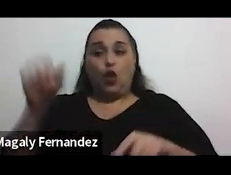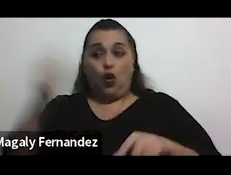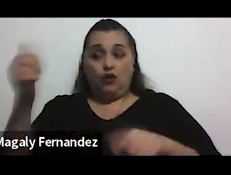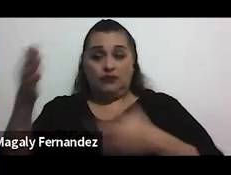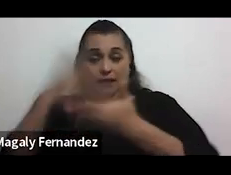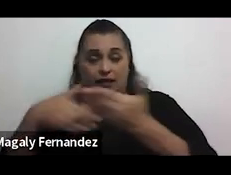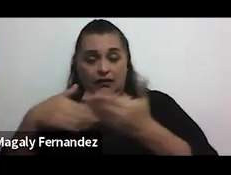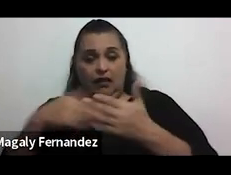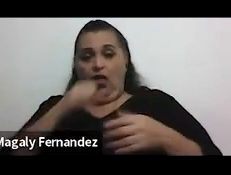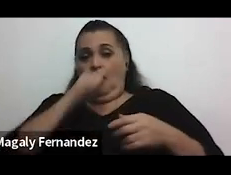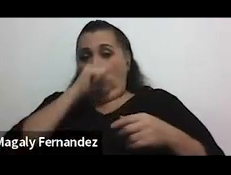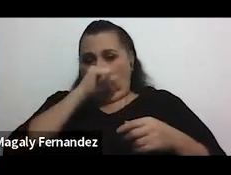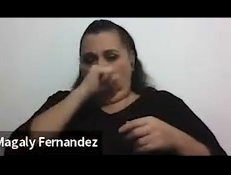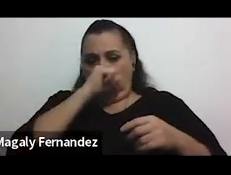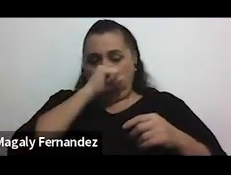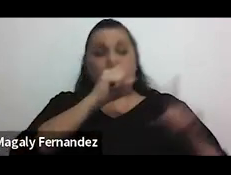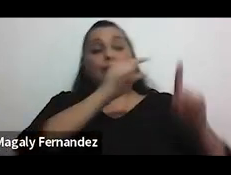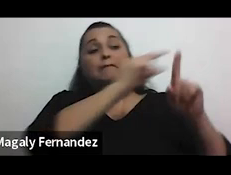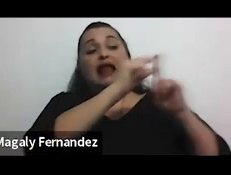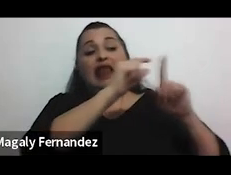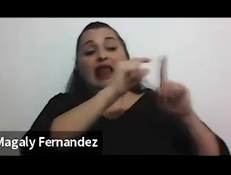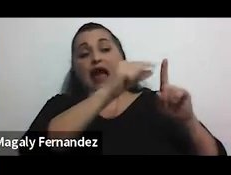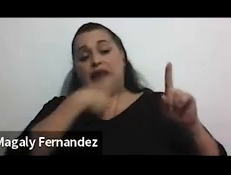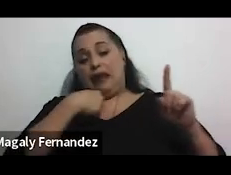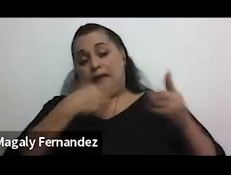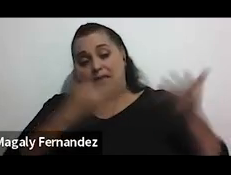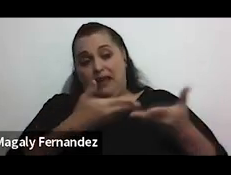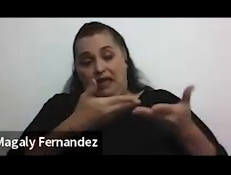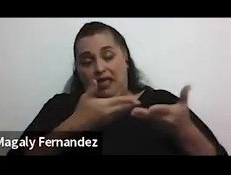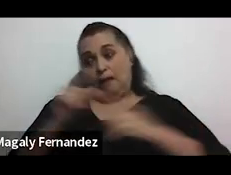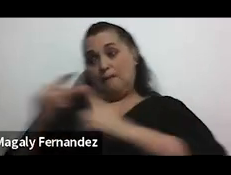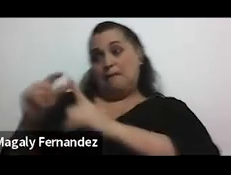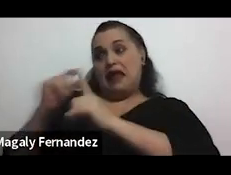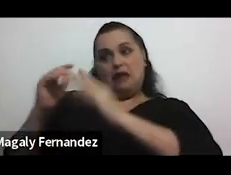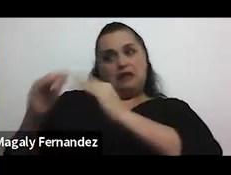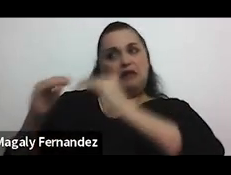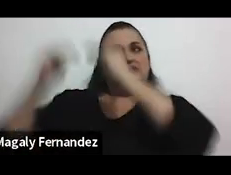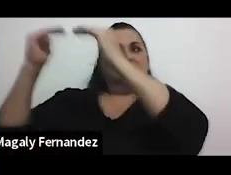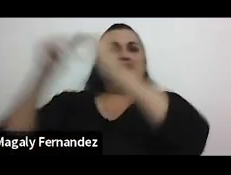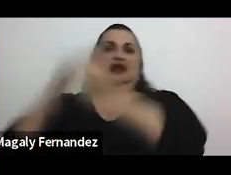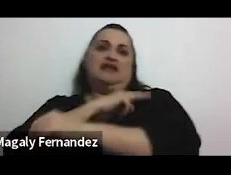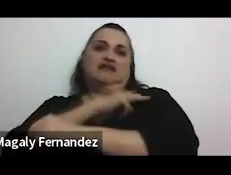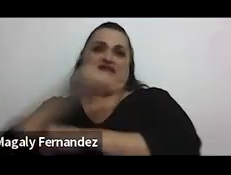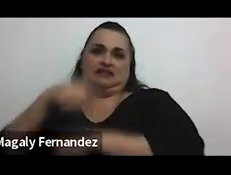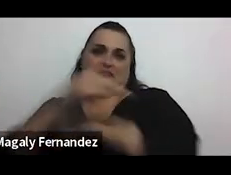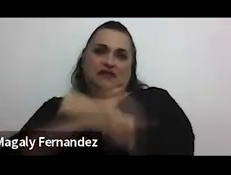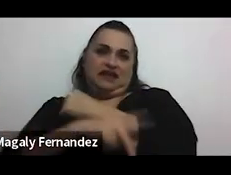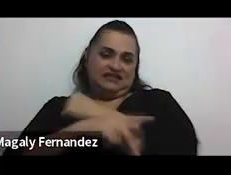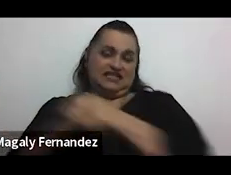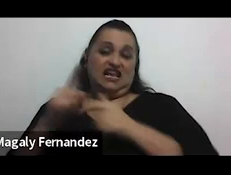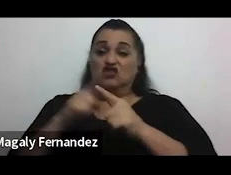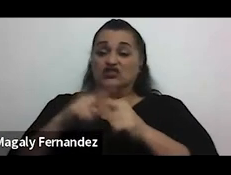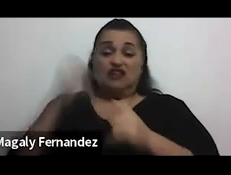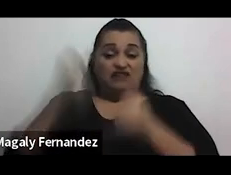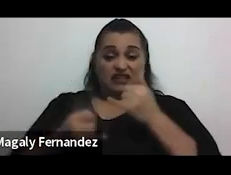este de ahí es la palabra de una subalterna contra un super alto jerarca de este país entonces a la final a ese